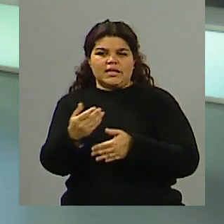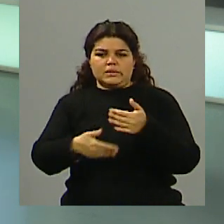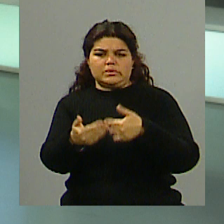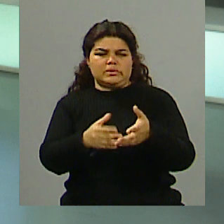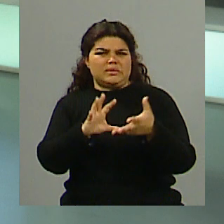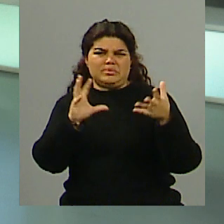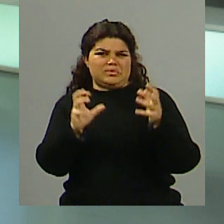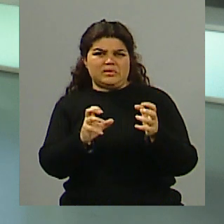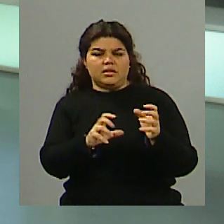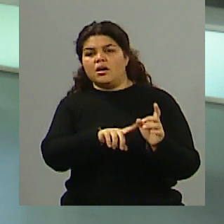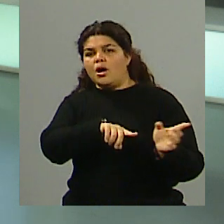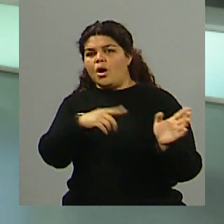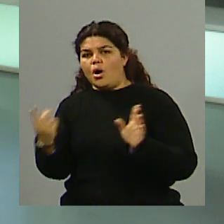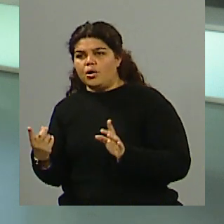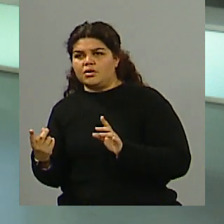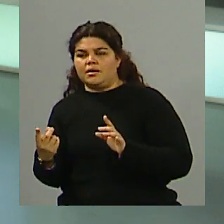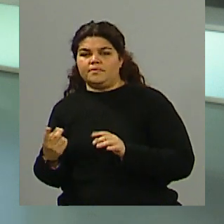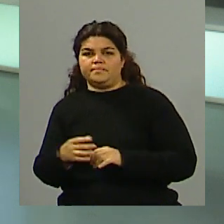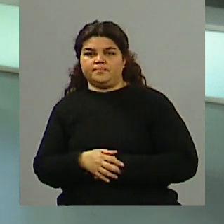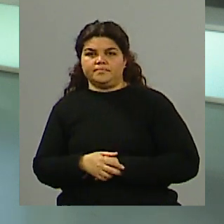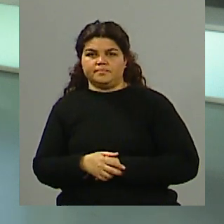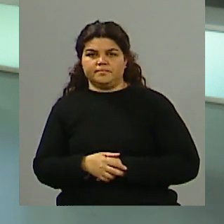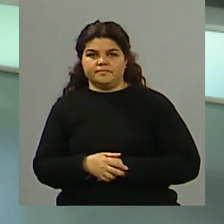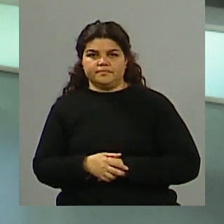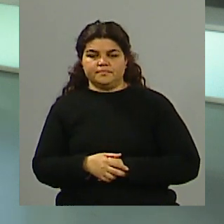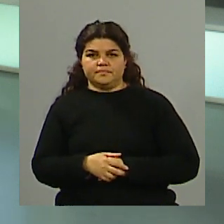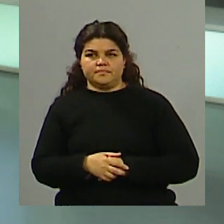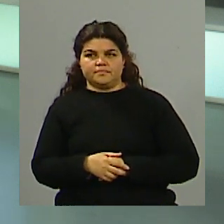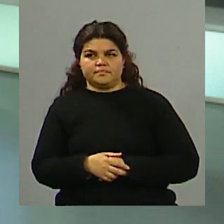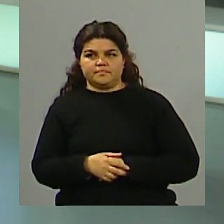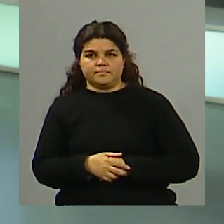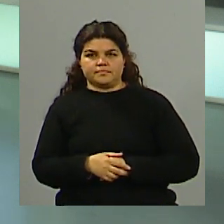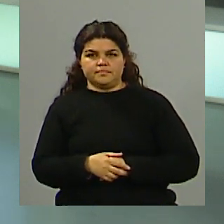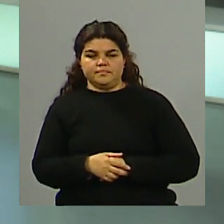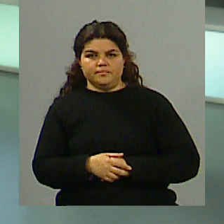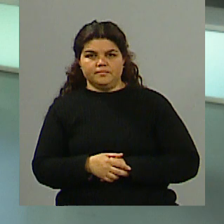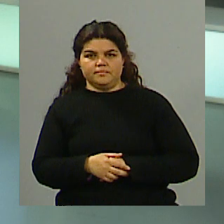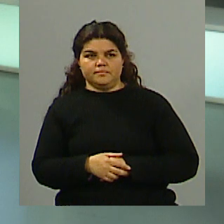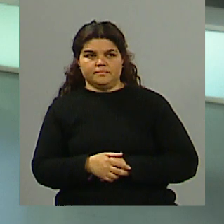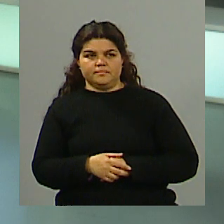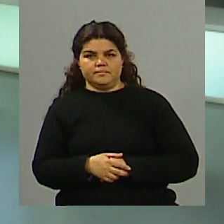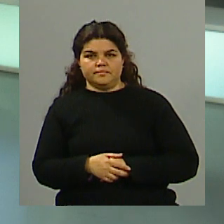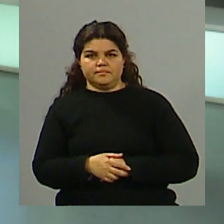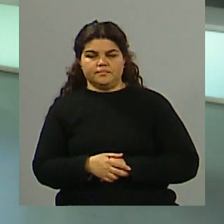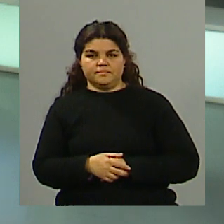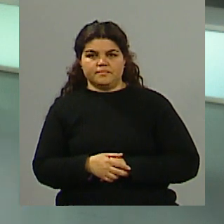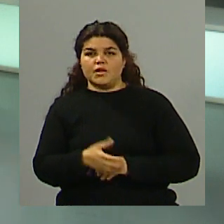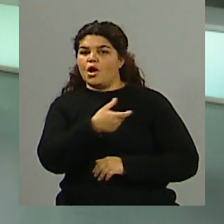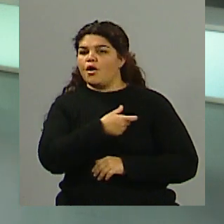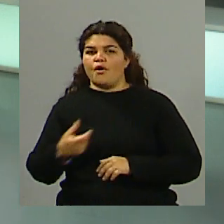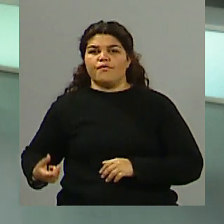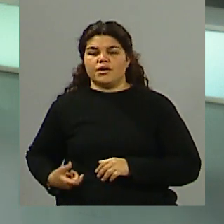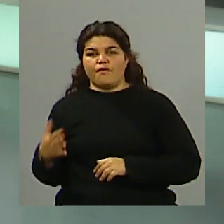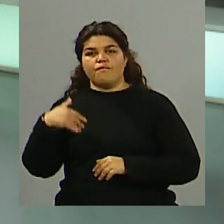poca relación que va a deparar como gobernantes con un futuro gobierno a nivel nacional,